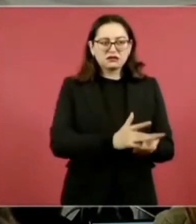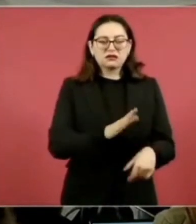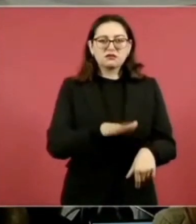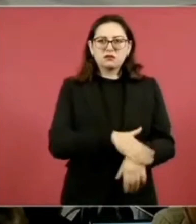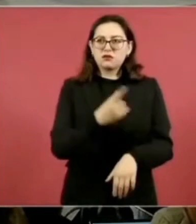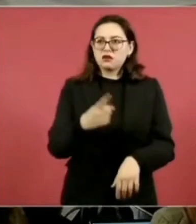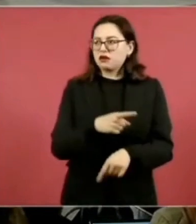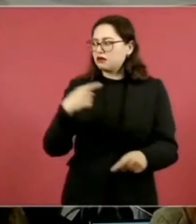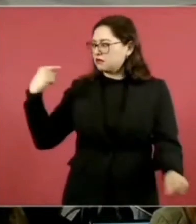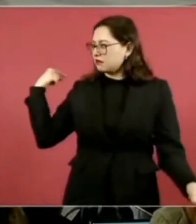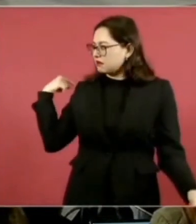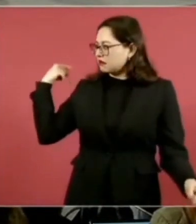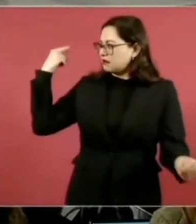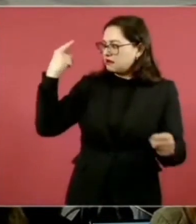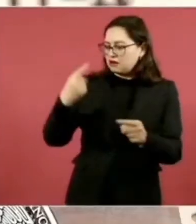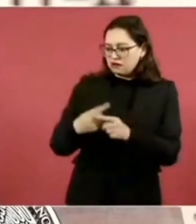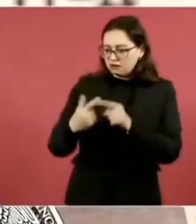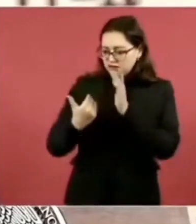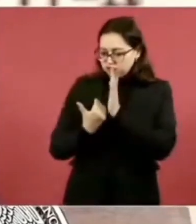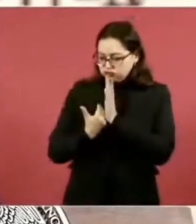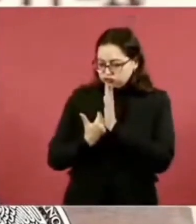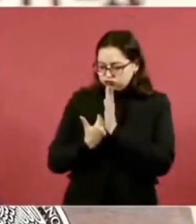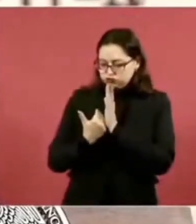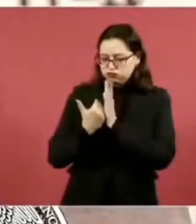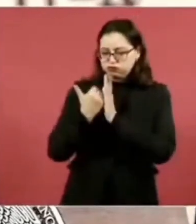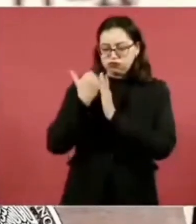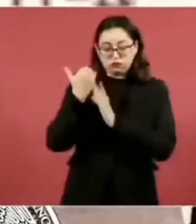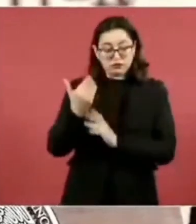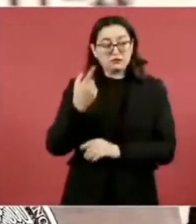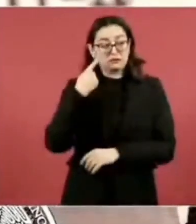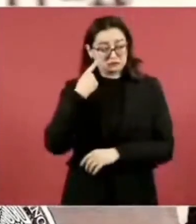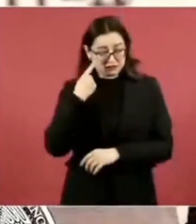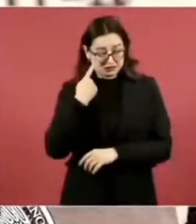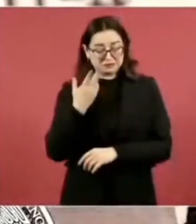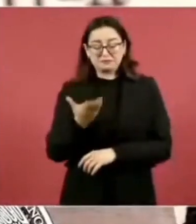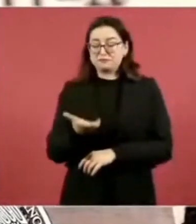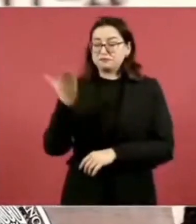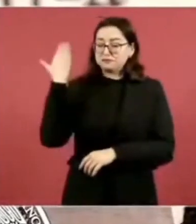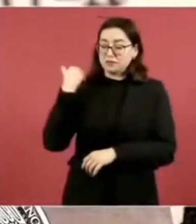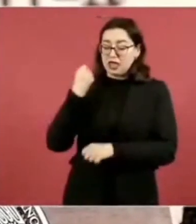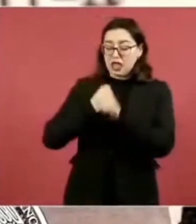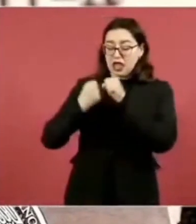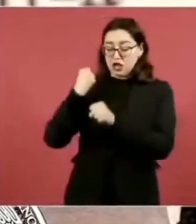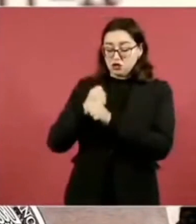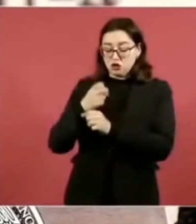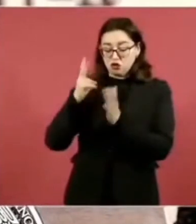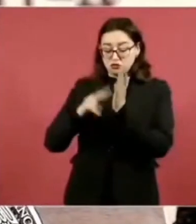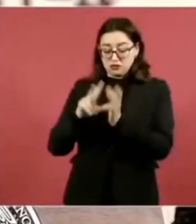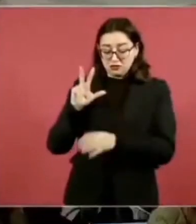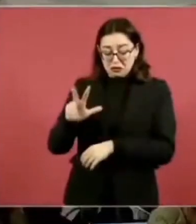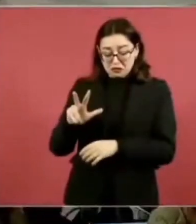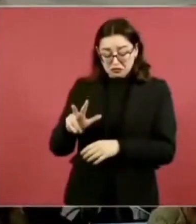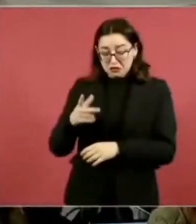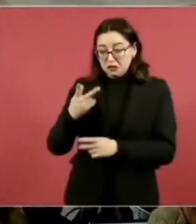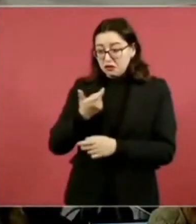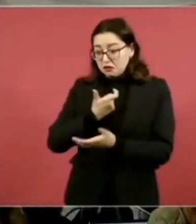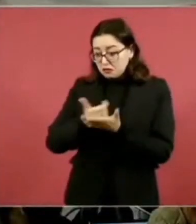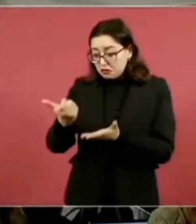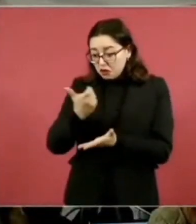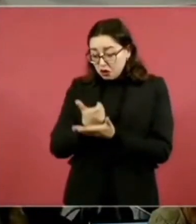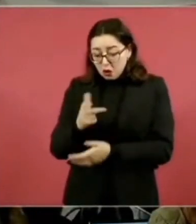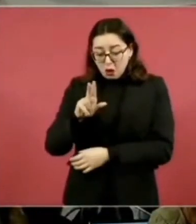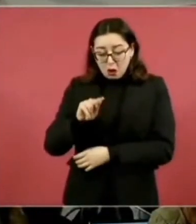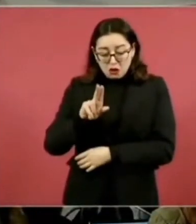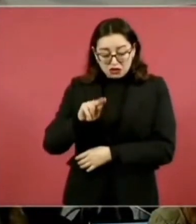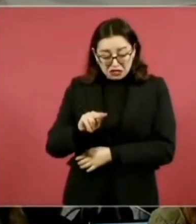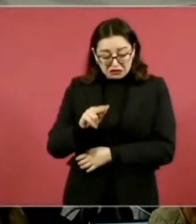en cuentas rápidas hacemos. Iniciamos 2018 con 88 pesos. Si hacemos una